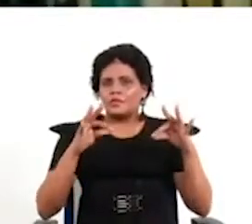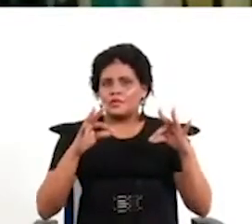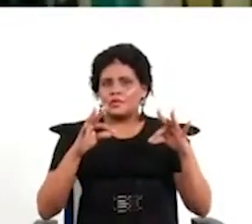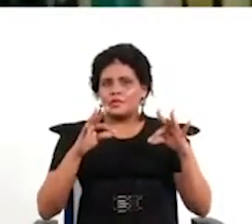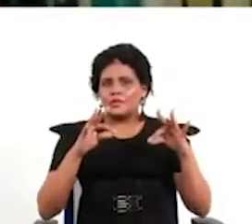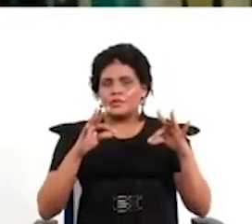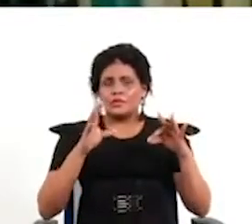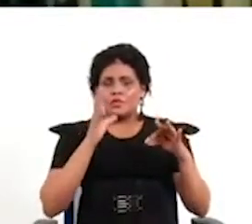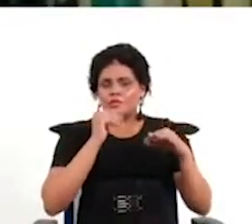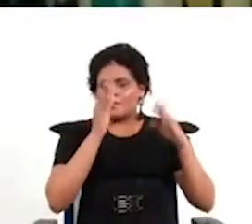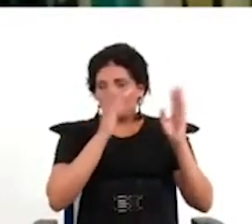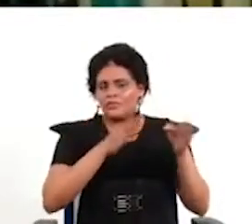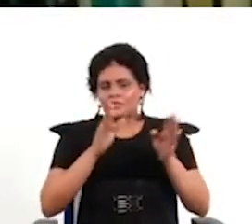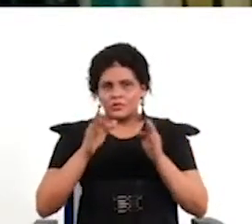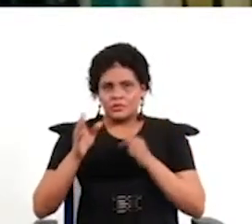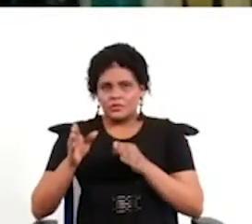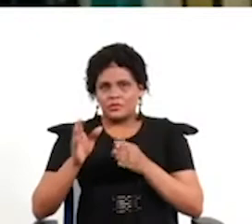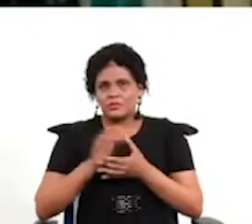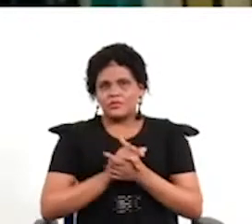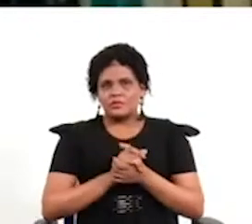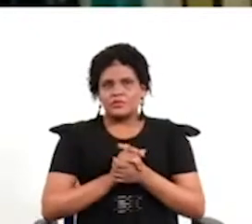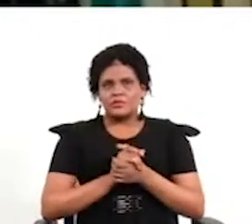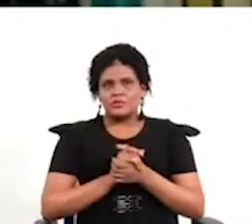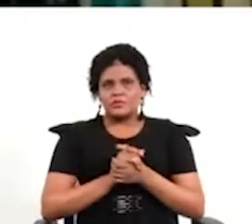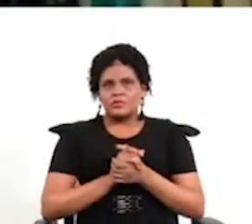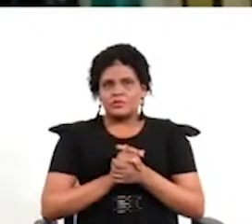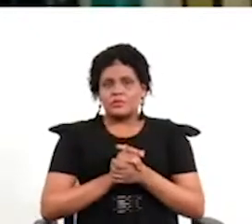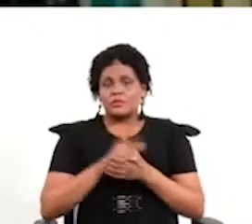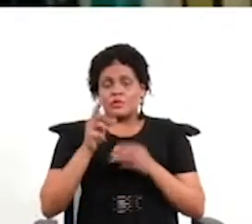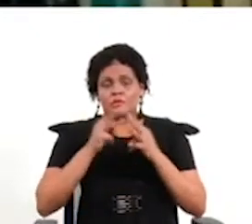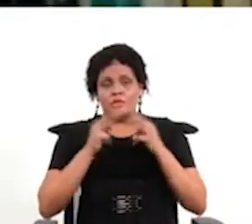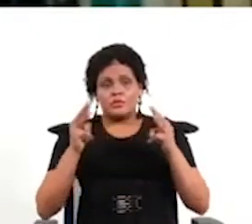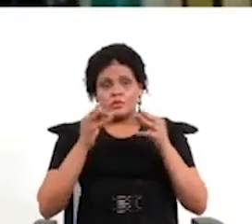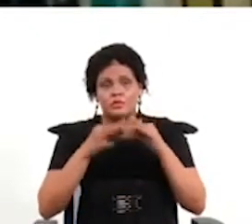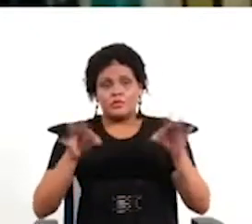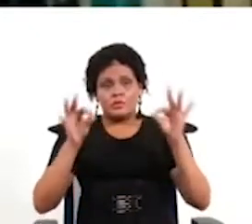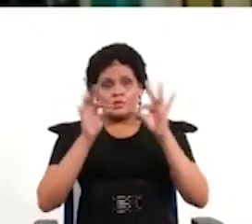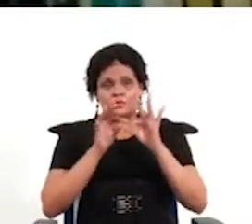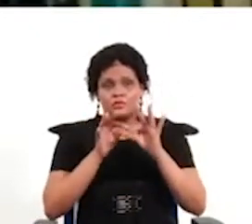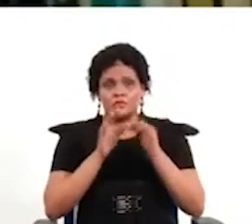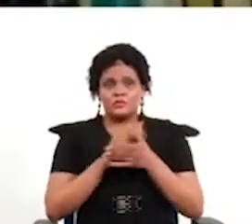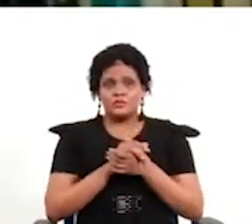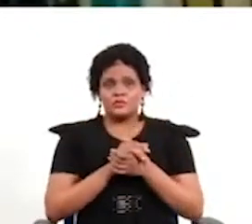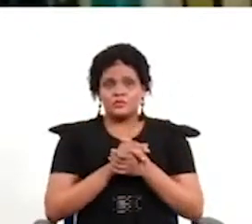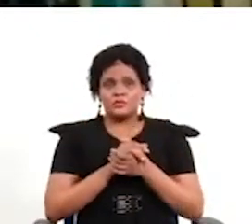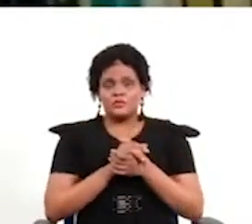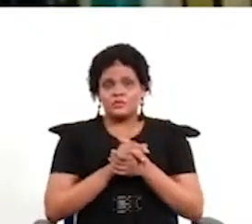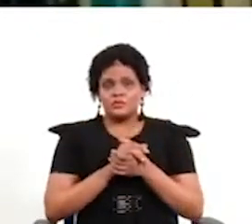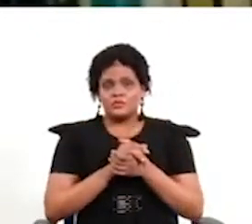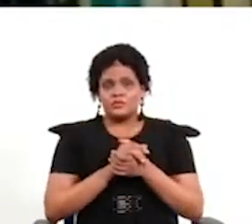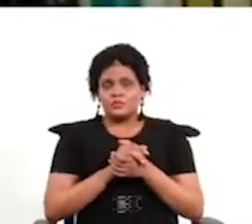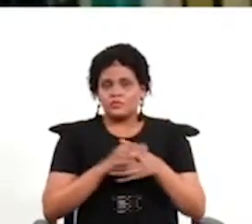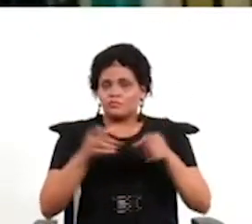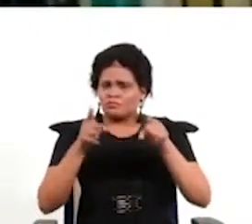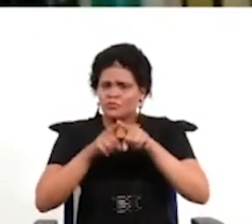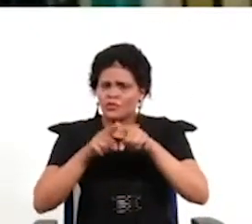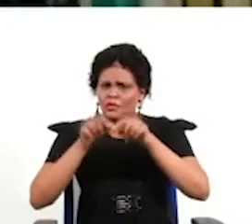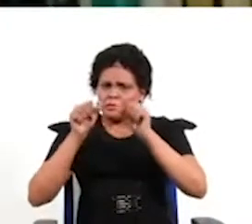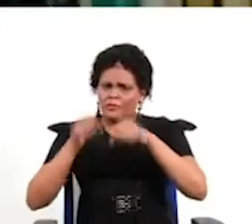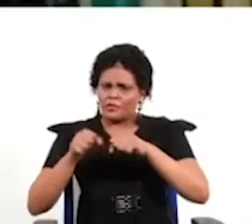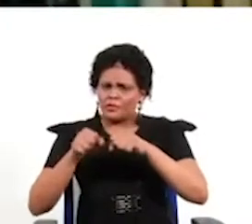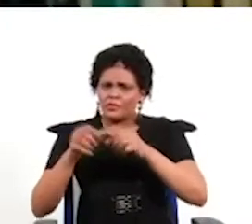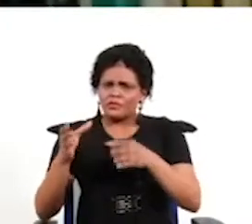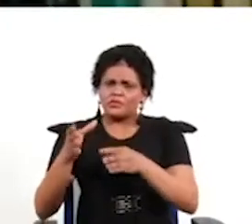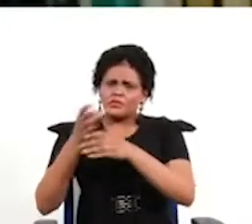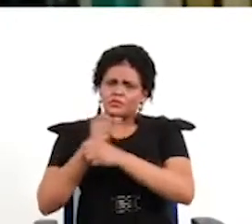no hubo procedimientos adecuados entonces no negamos la importancia de esos procesos sino que ponemos en